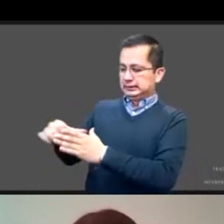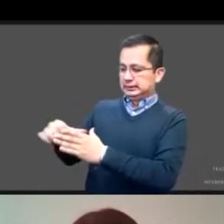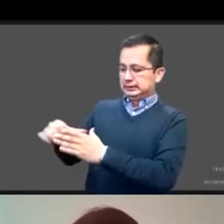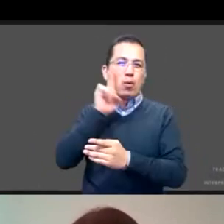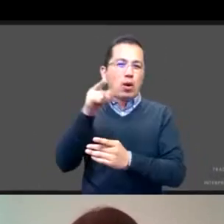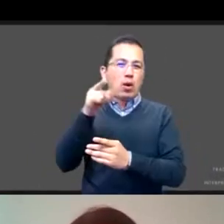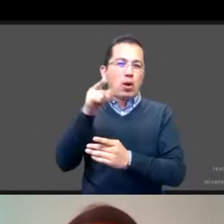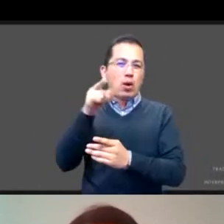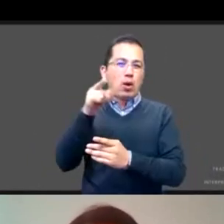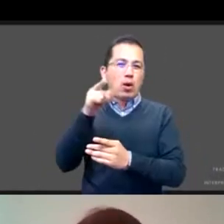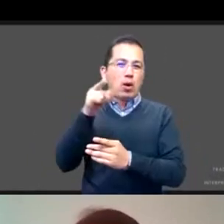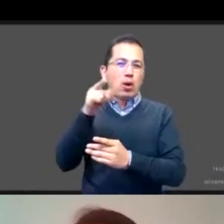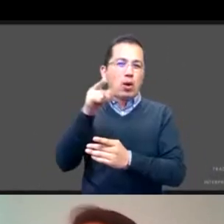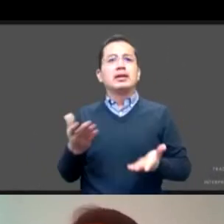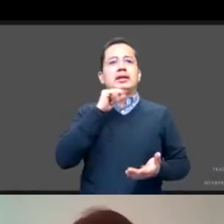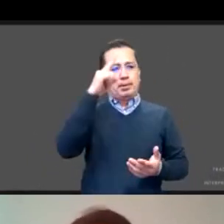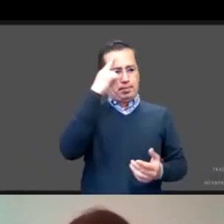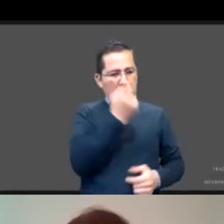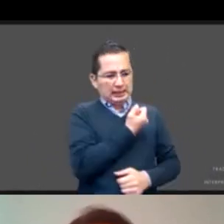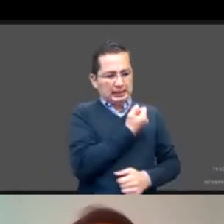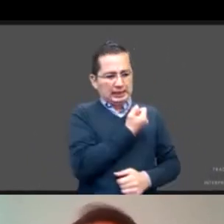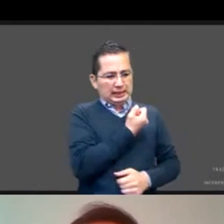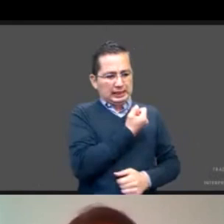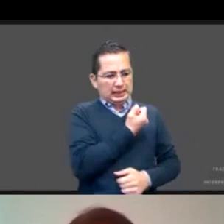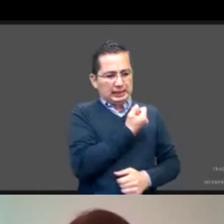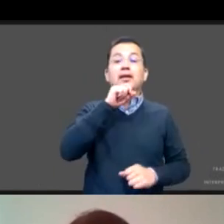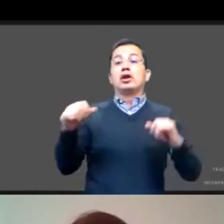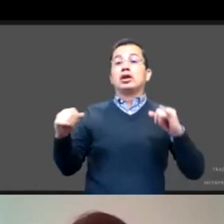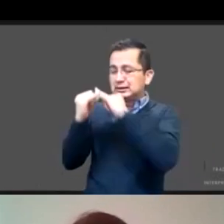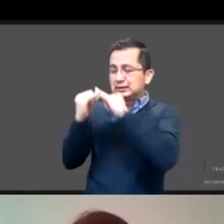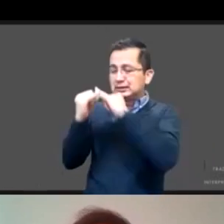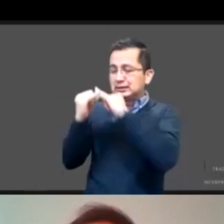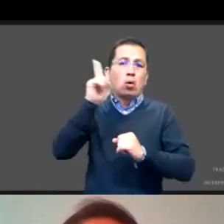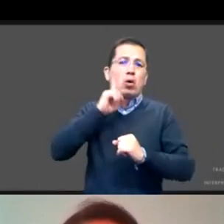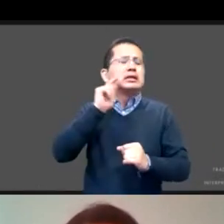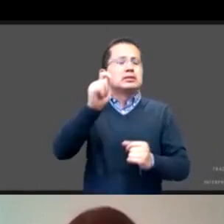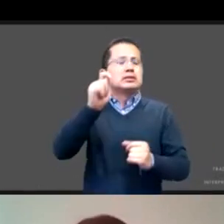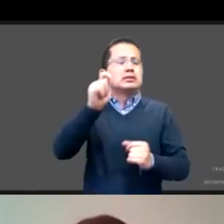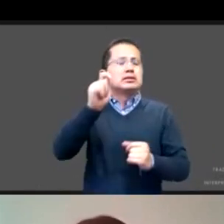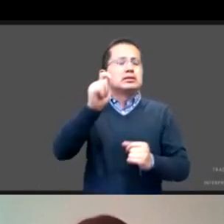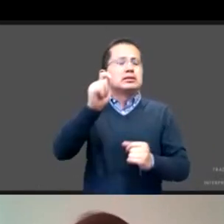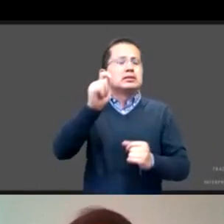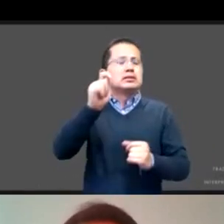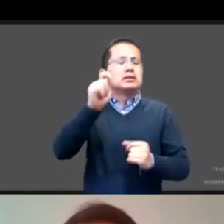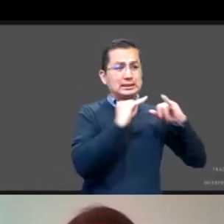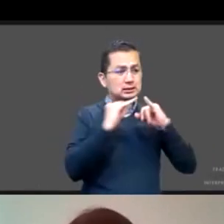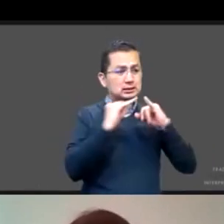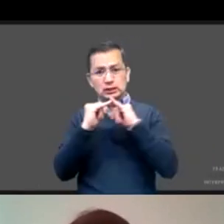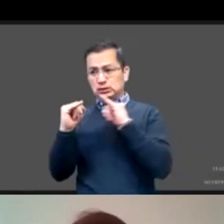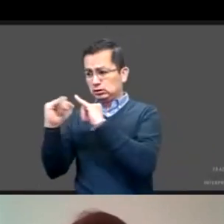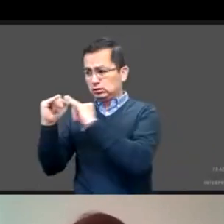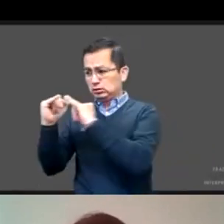la salud sexual y reproductiva, con el Instituto de las Mujeres. O al final estamos todas para entrarle al tema. No solo